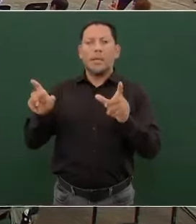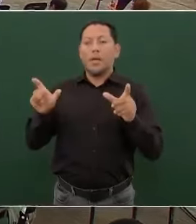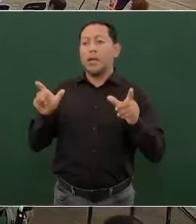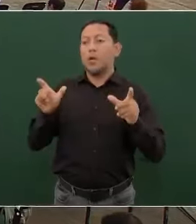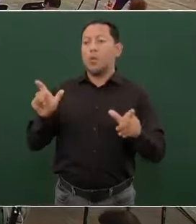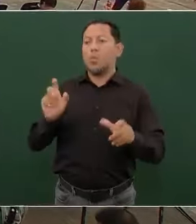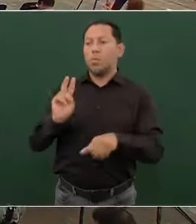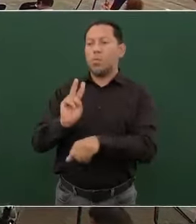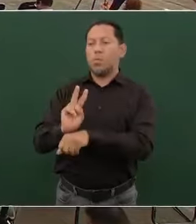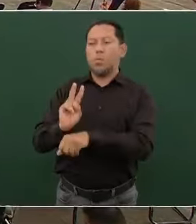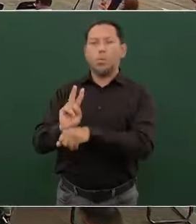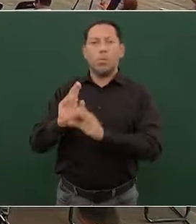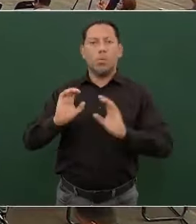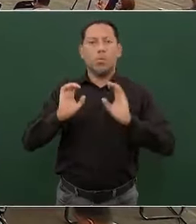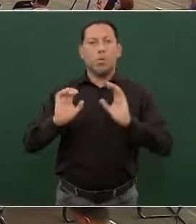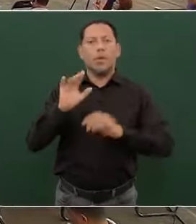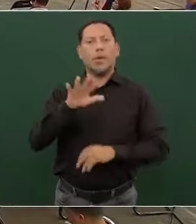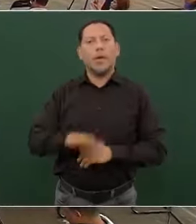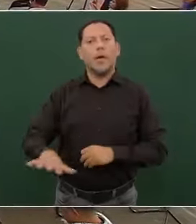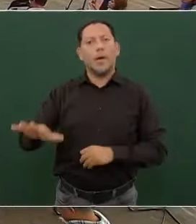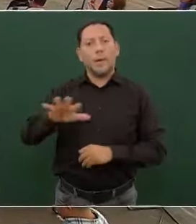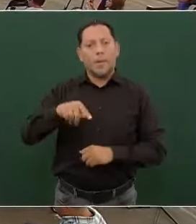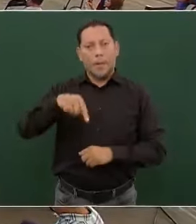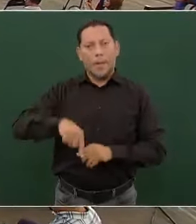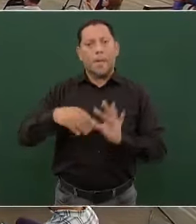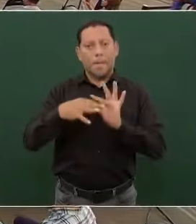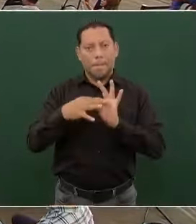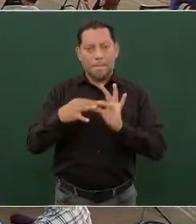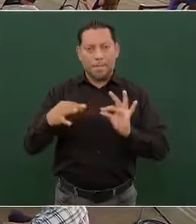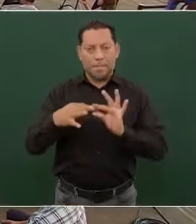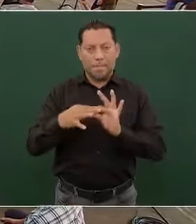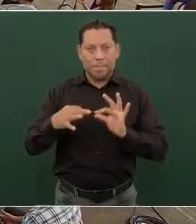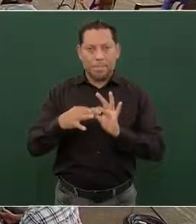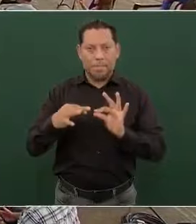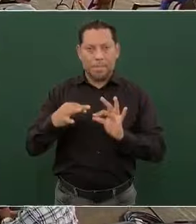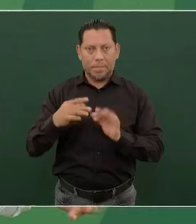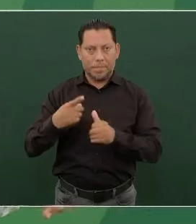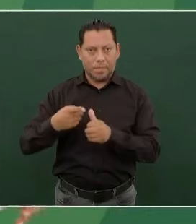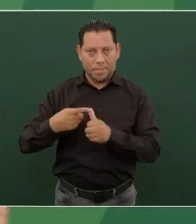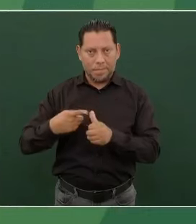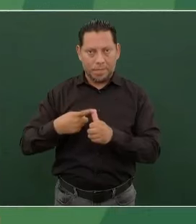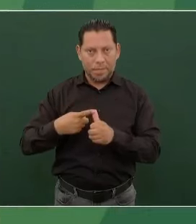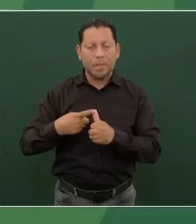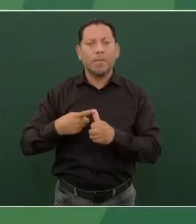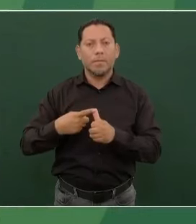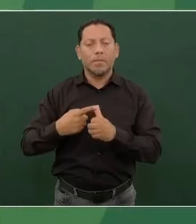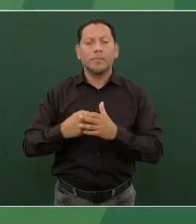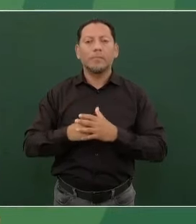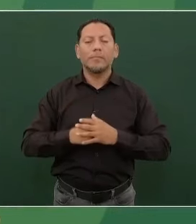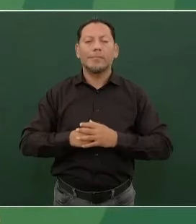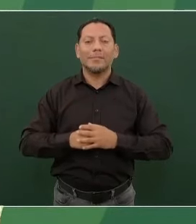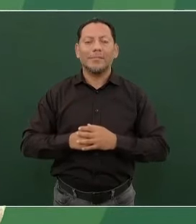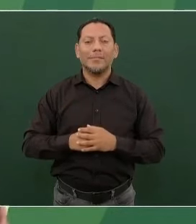vamos a que nos